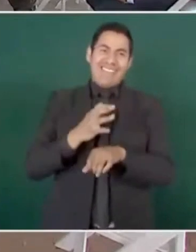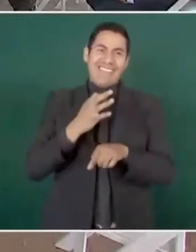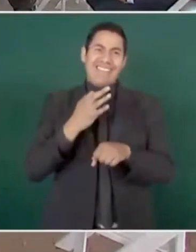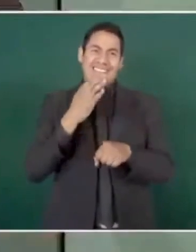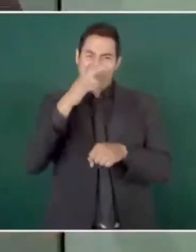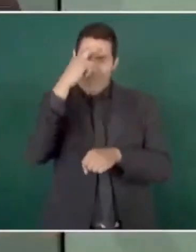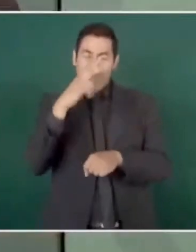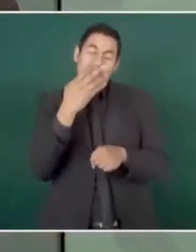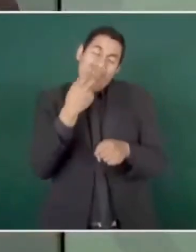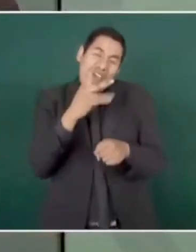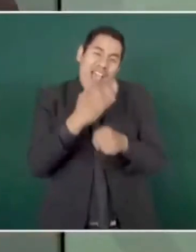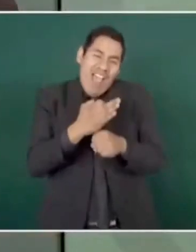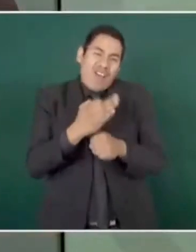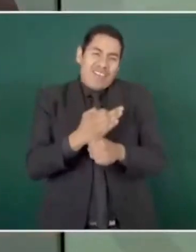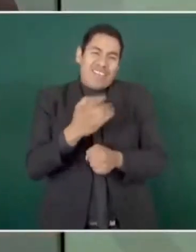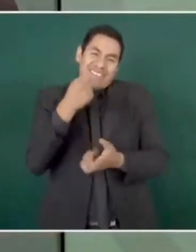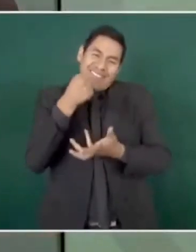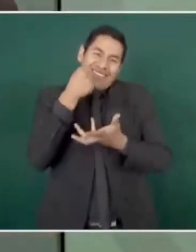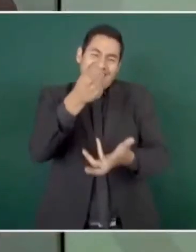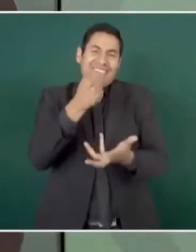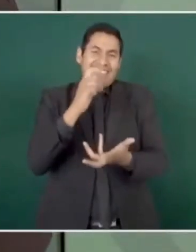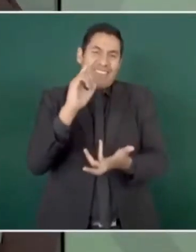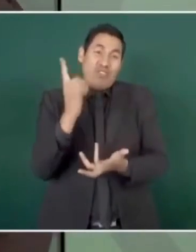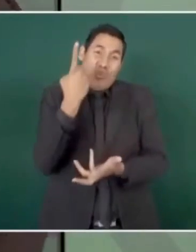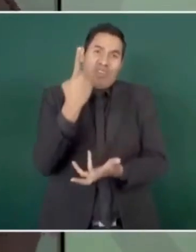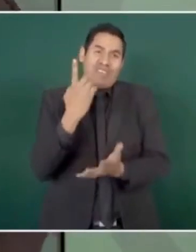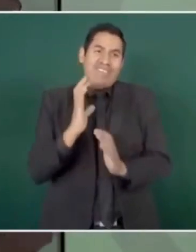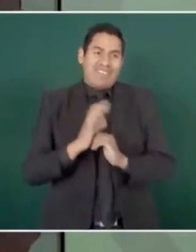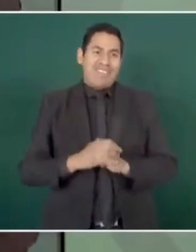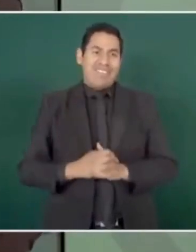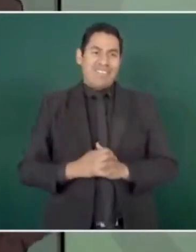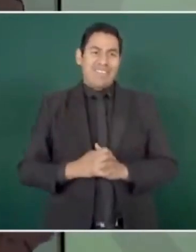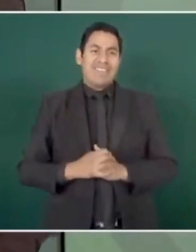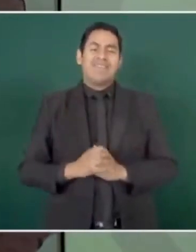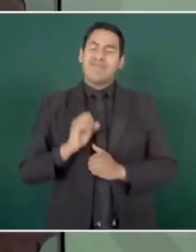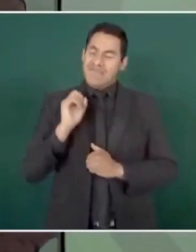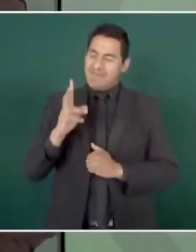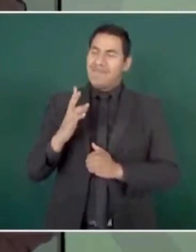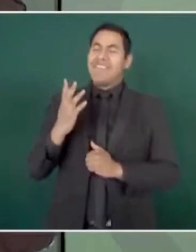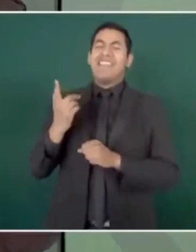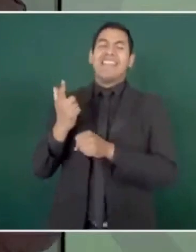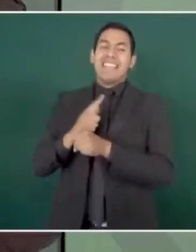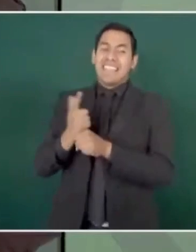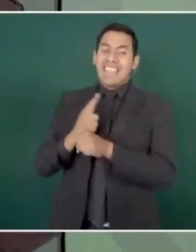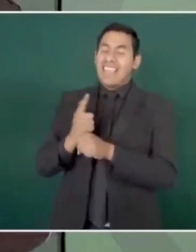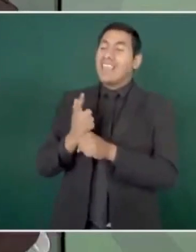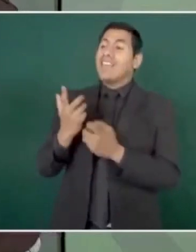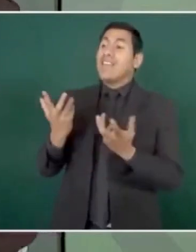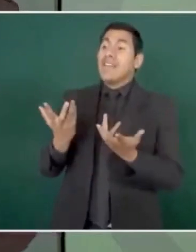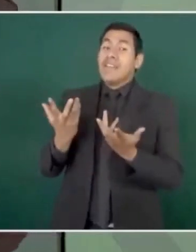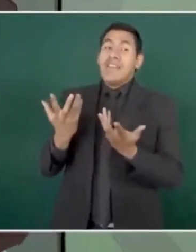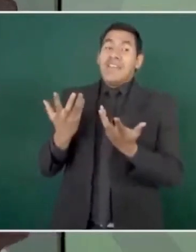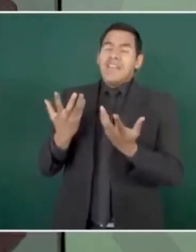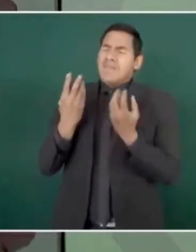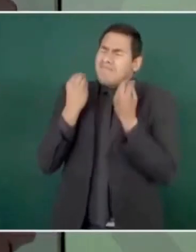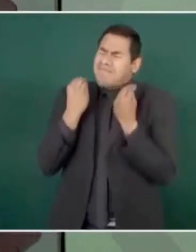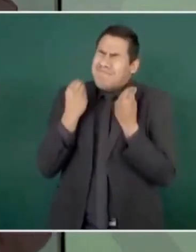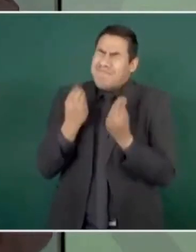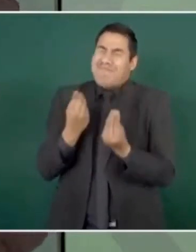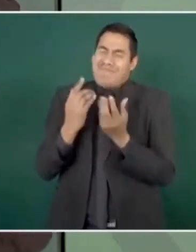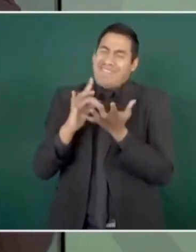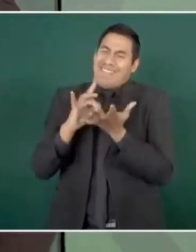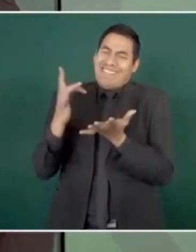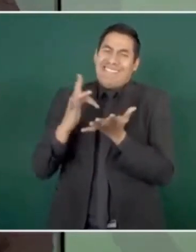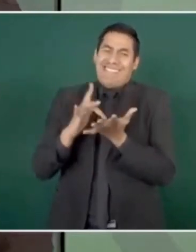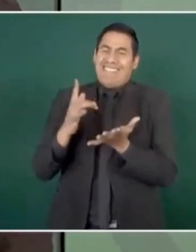dólar es el que, con el que contratamos fue en dólares. Bueno, licenciado, muchas gracias